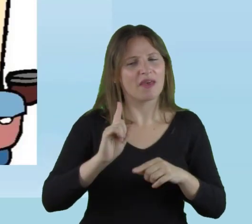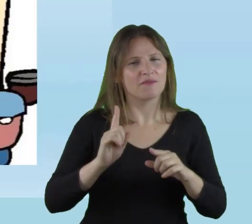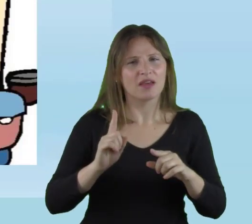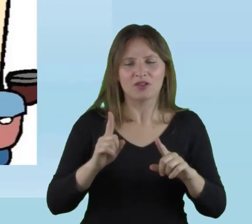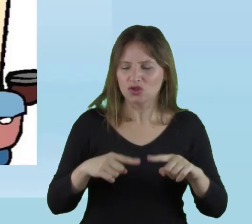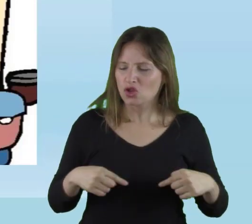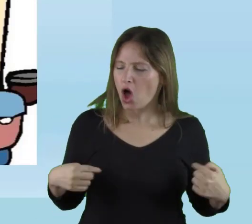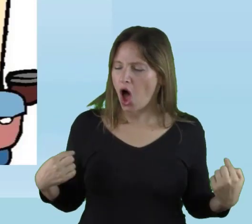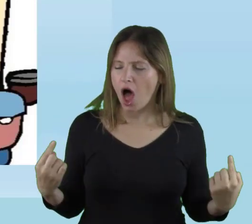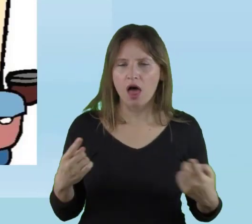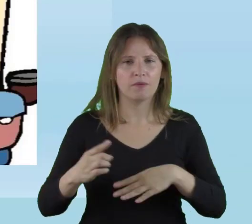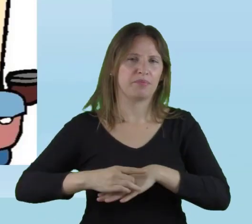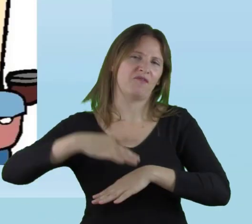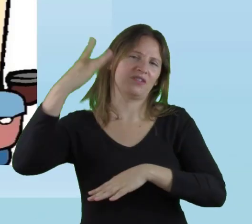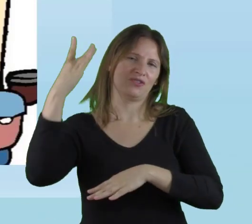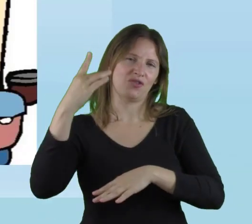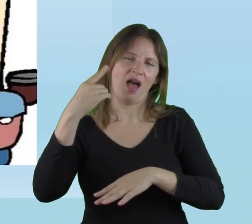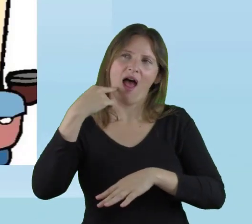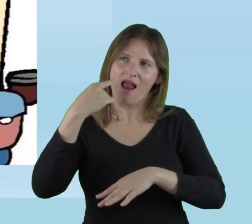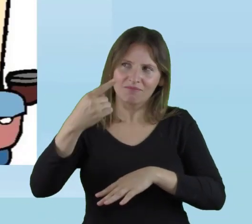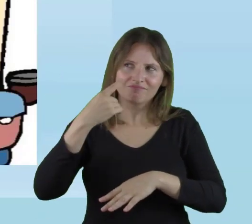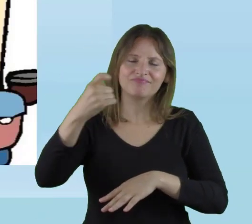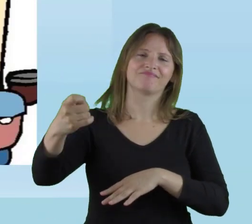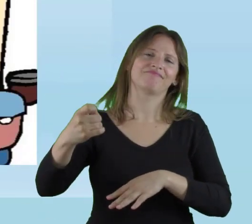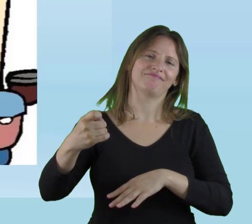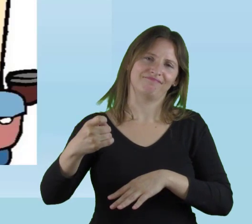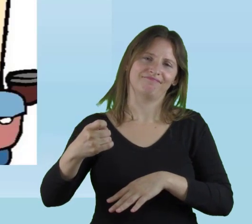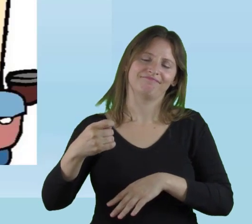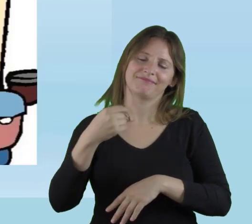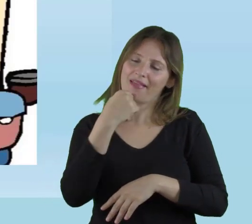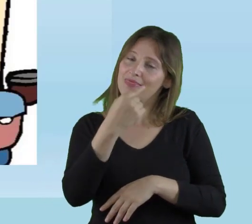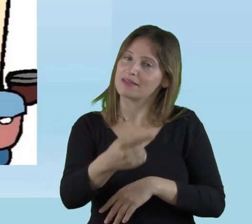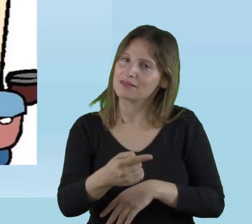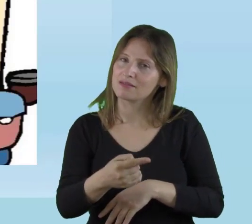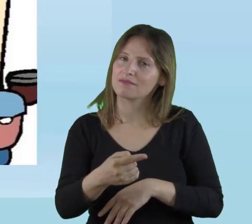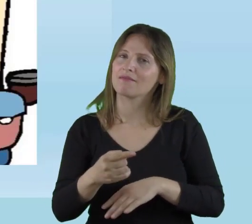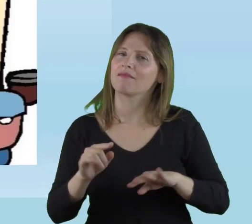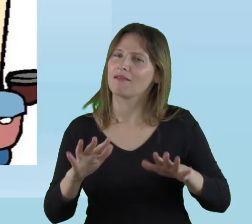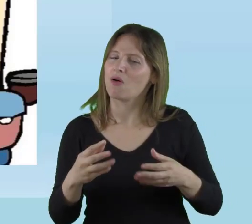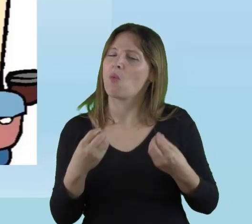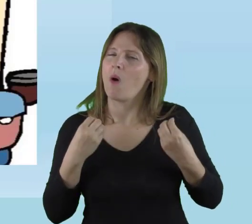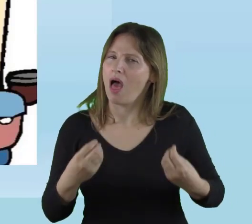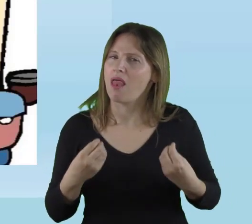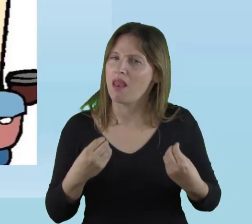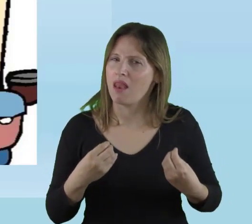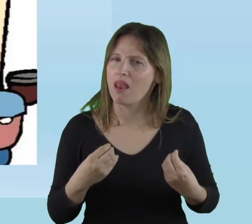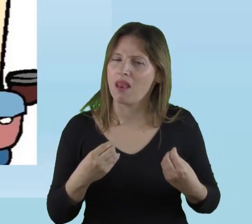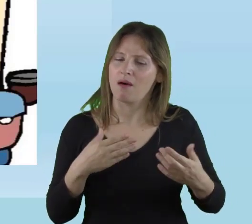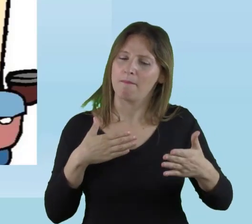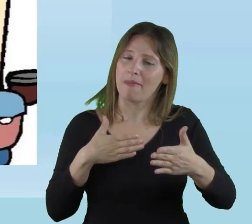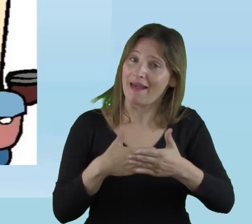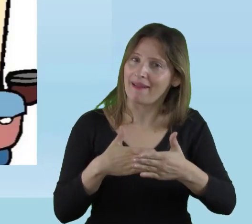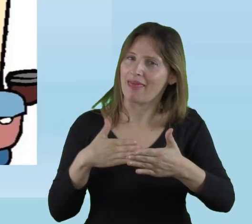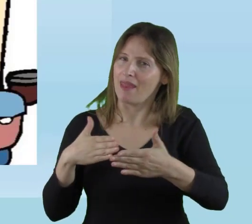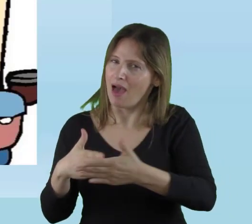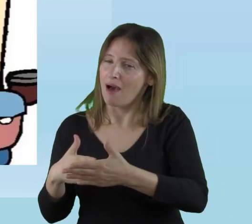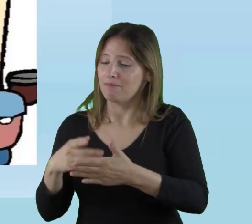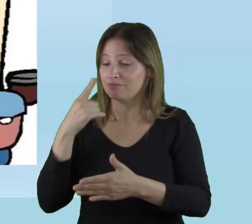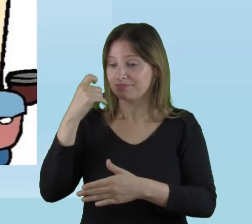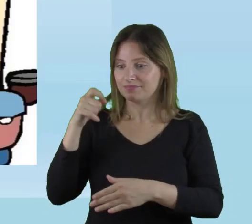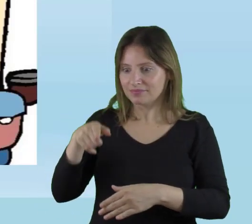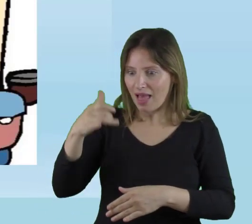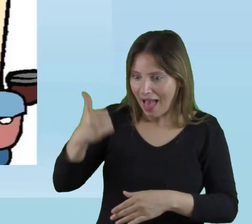tendríamos que todos los profesionales tomarlo en cuenta y decir cuáles son para